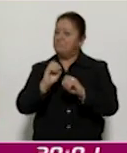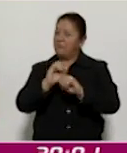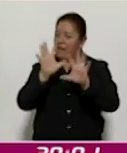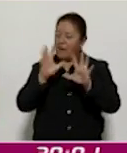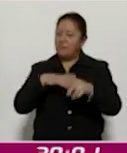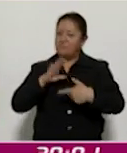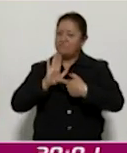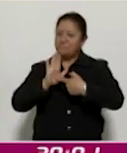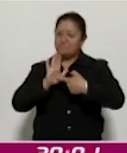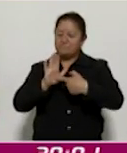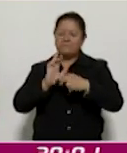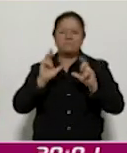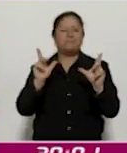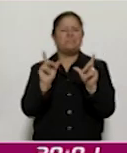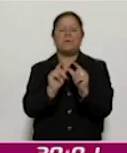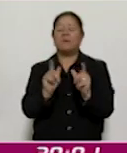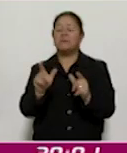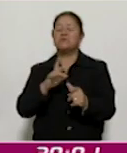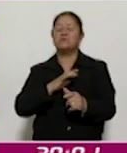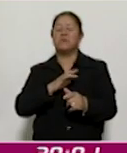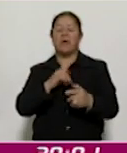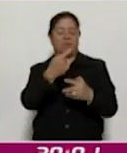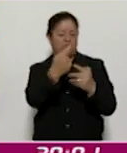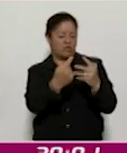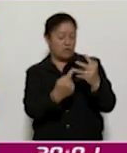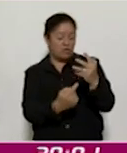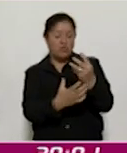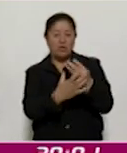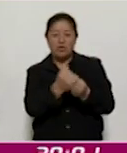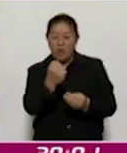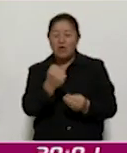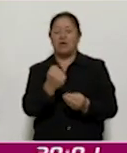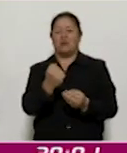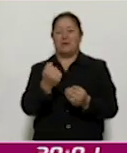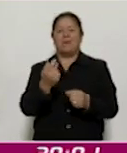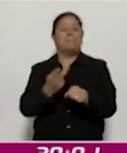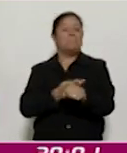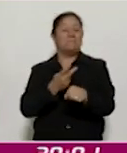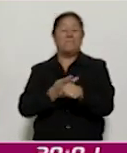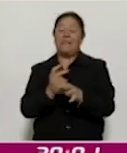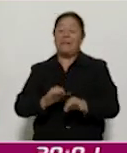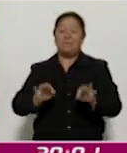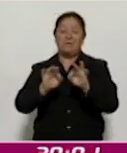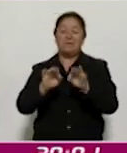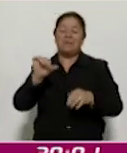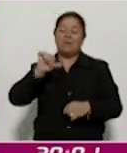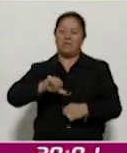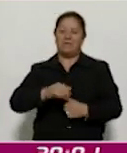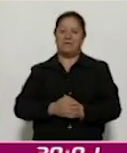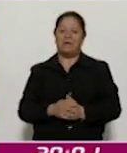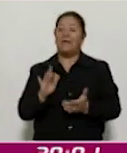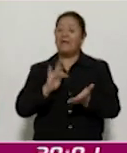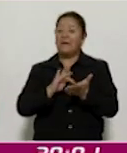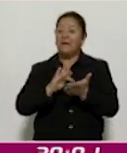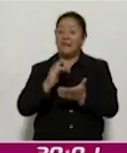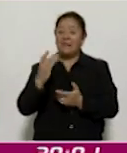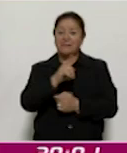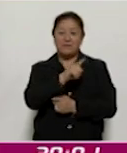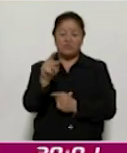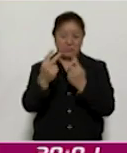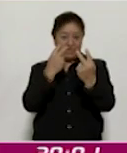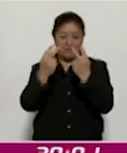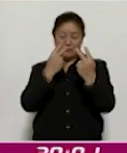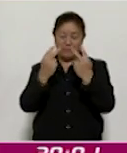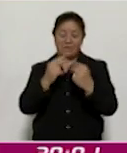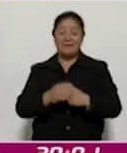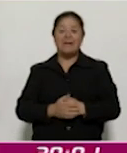presentaremos un resumen de los acontecimientos más destacados ocurridos durante este día. Agradecemos por supuesto a quienes nos ven a través